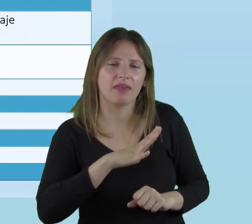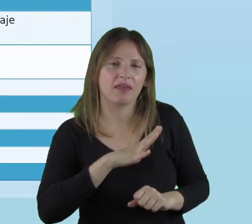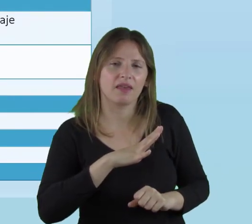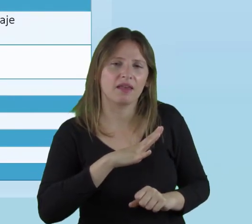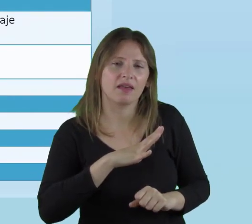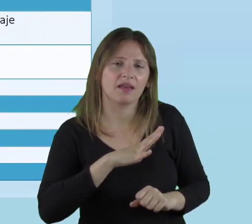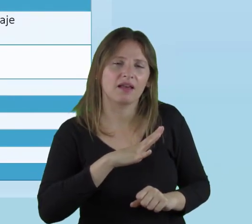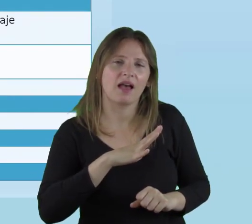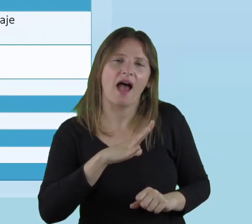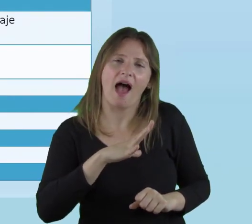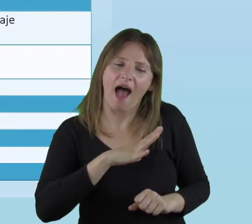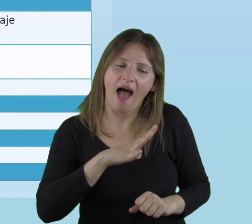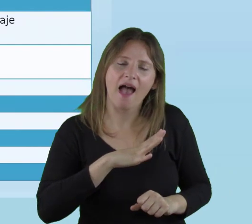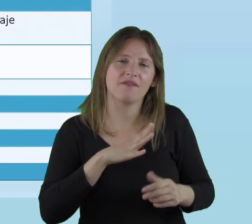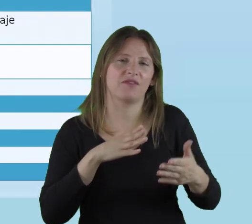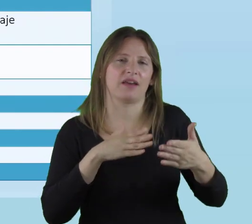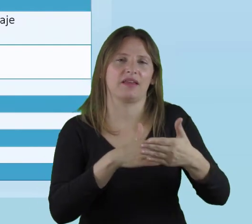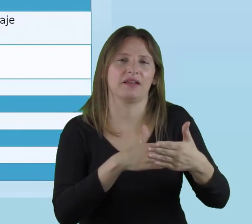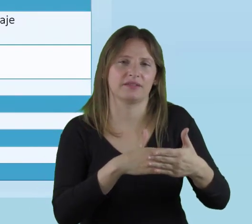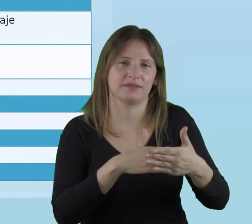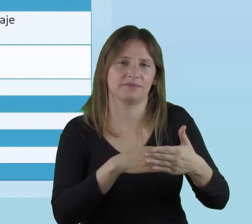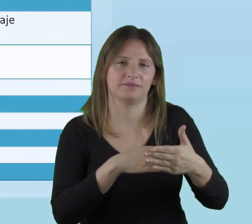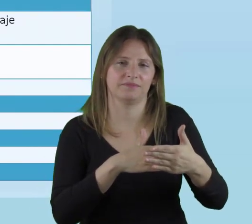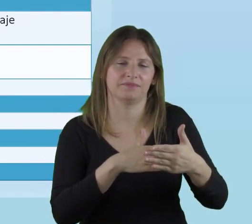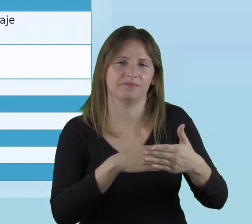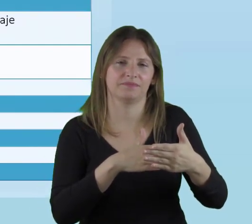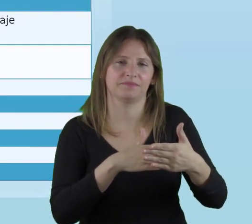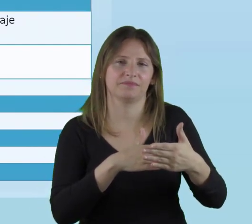que hay barreras.